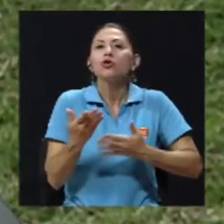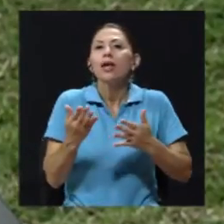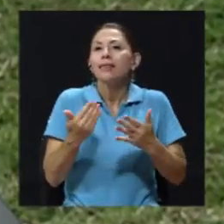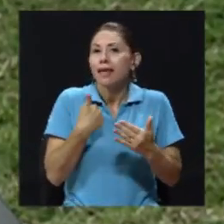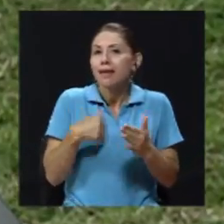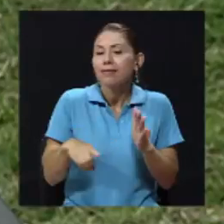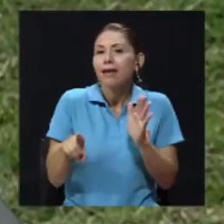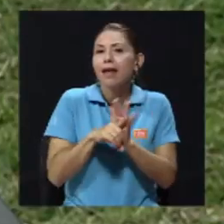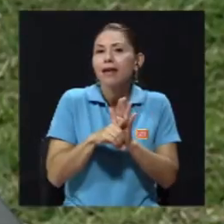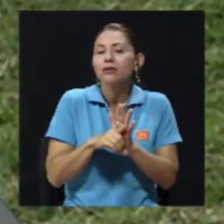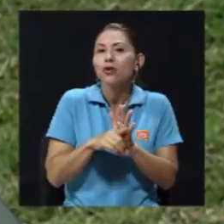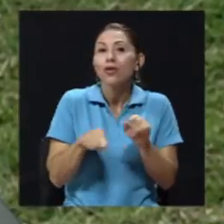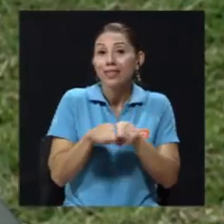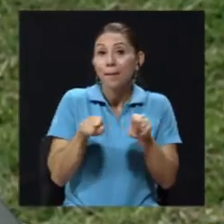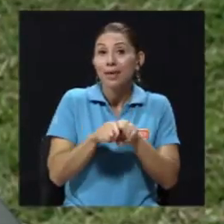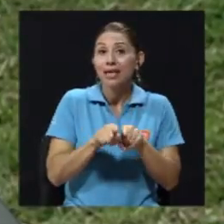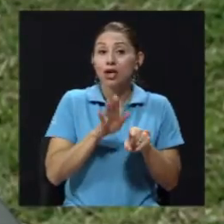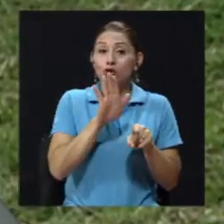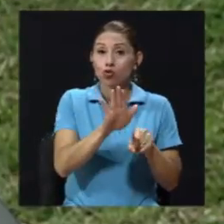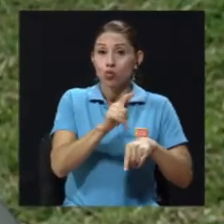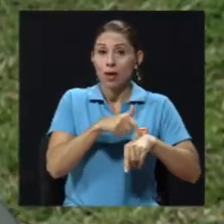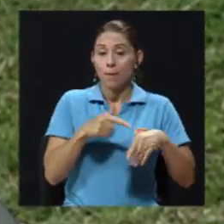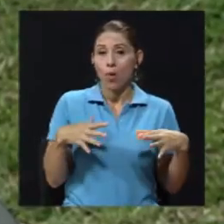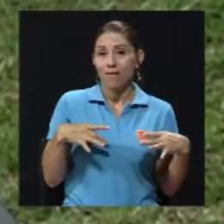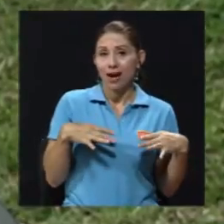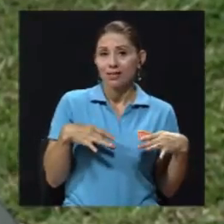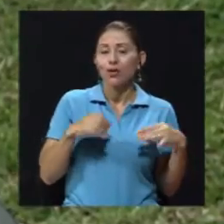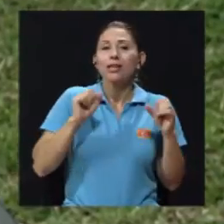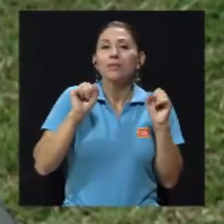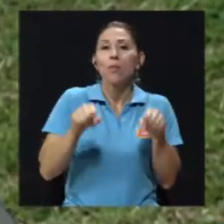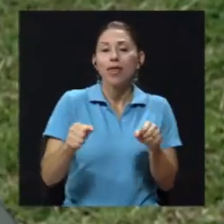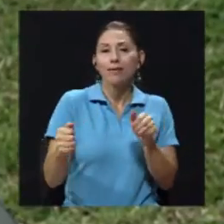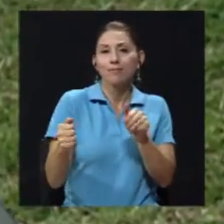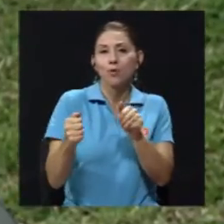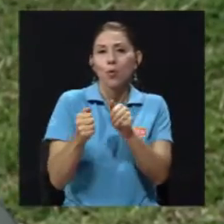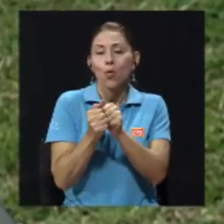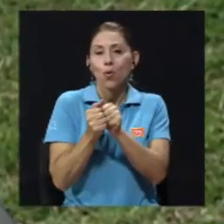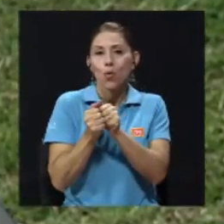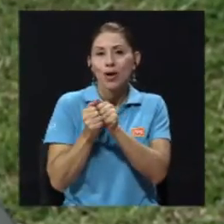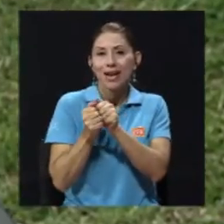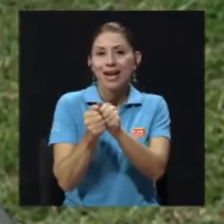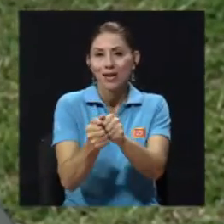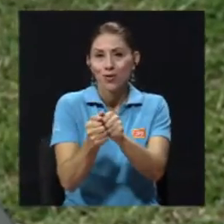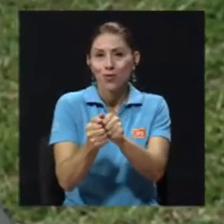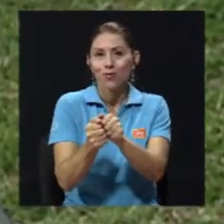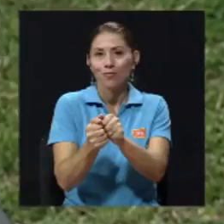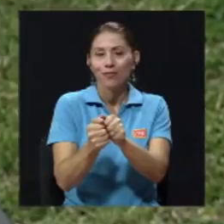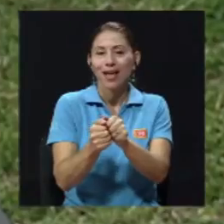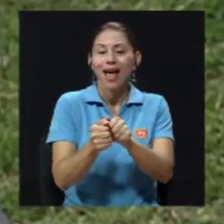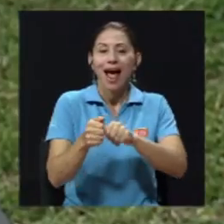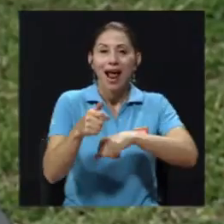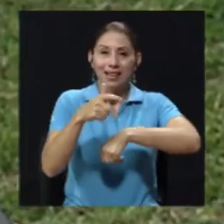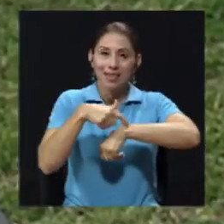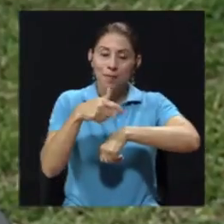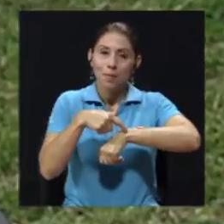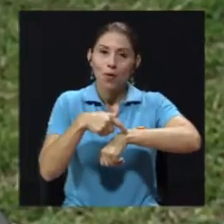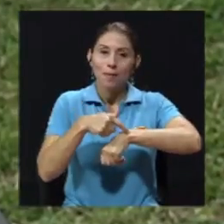tomar, que tienen derecho a unir sus vacaciones a este periodo posterior a su periodo de